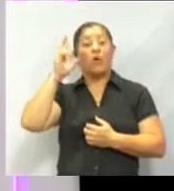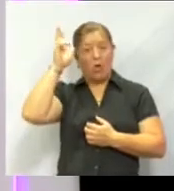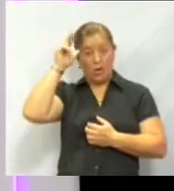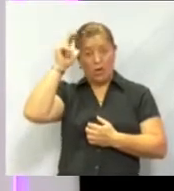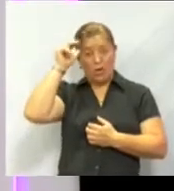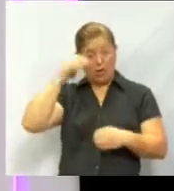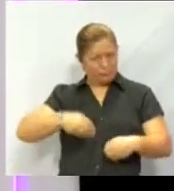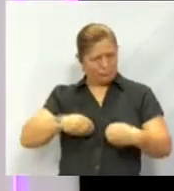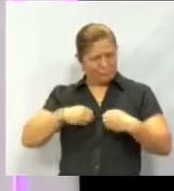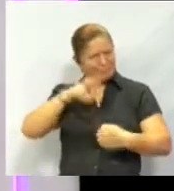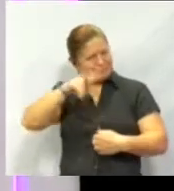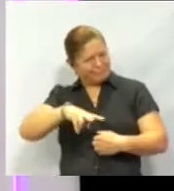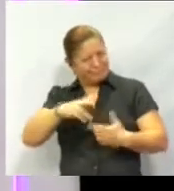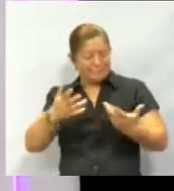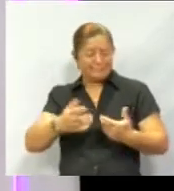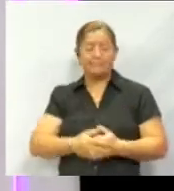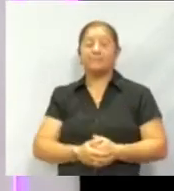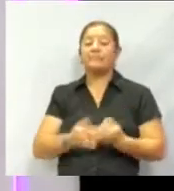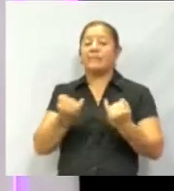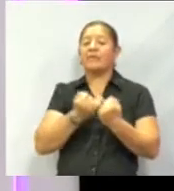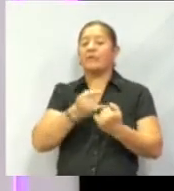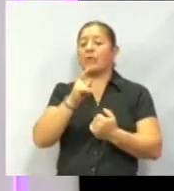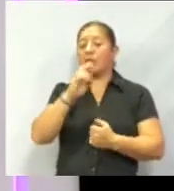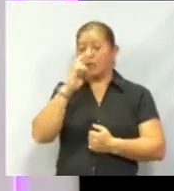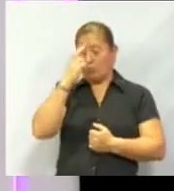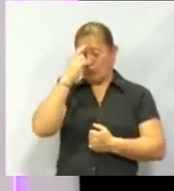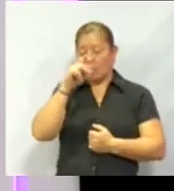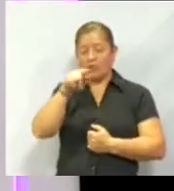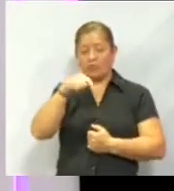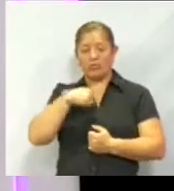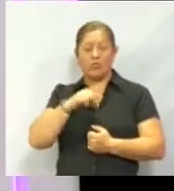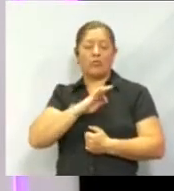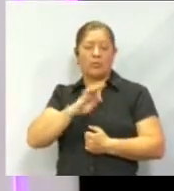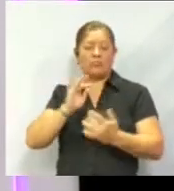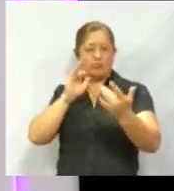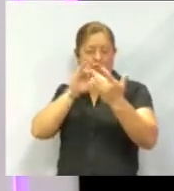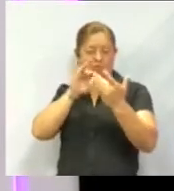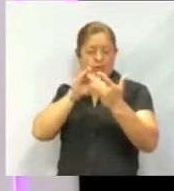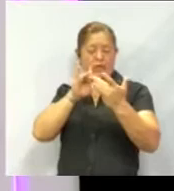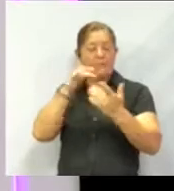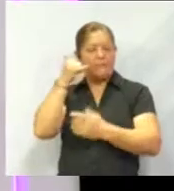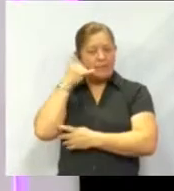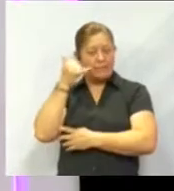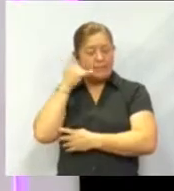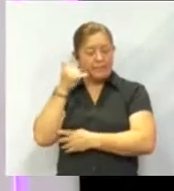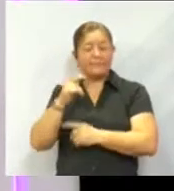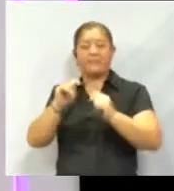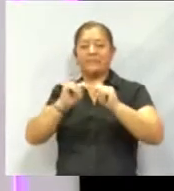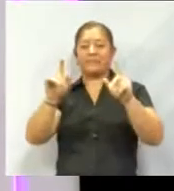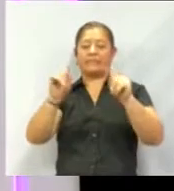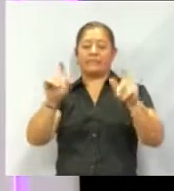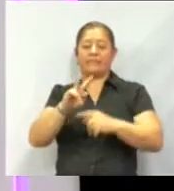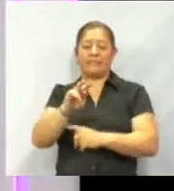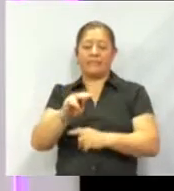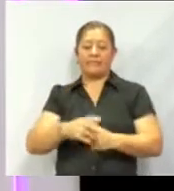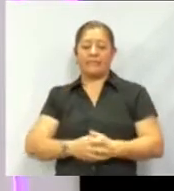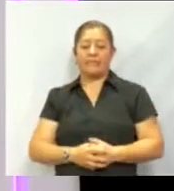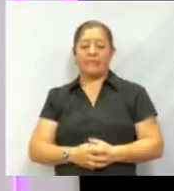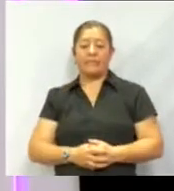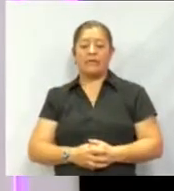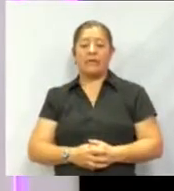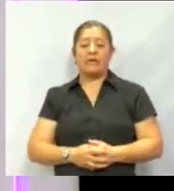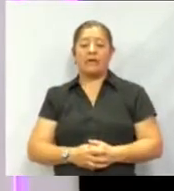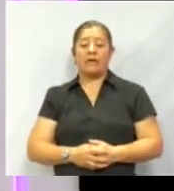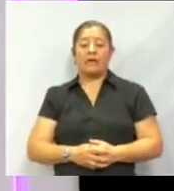gustaría recordarles que ustedes y nosotros una vez más vamos a poder estar en contacto a través de las líneas telefónicas de Tlaxcala Televisión, las cuales están